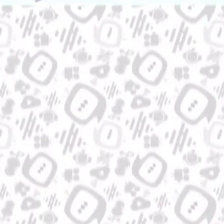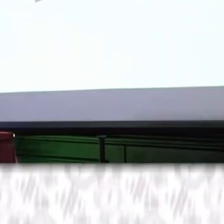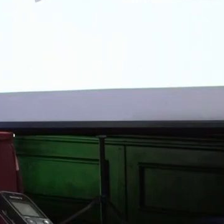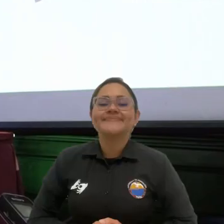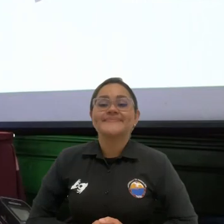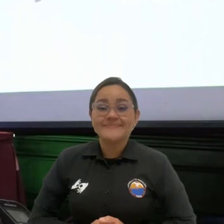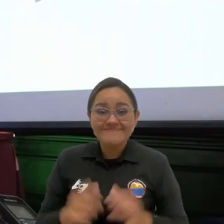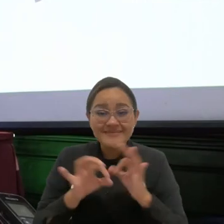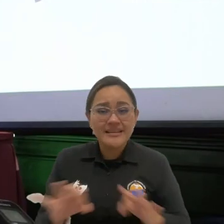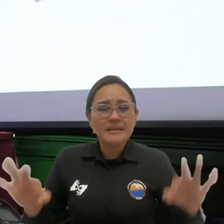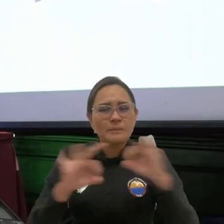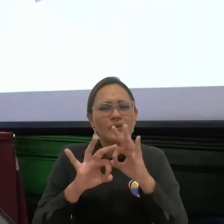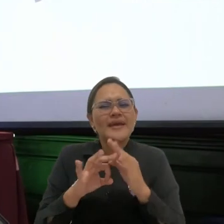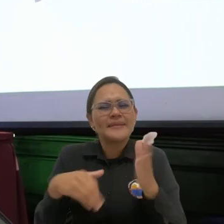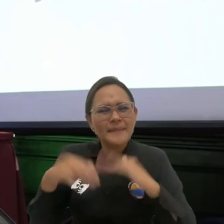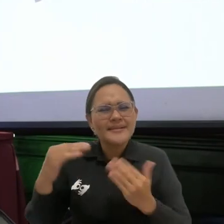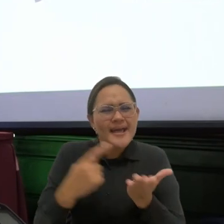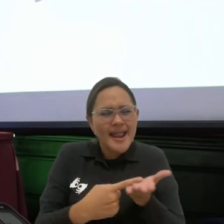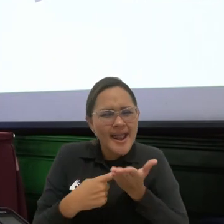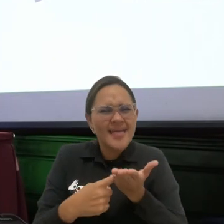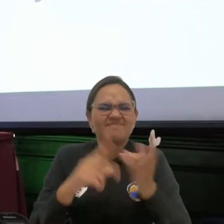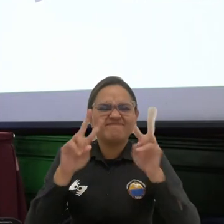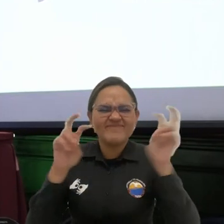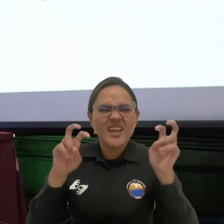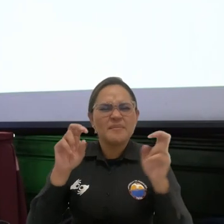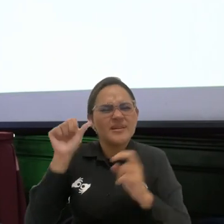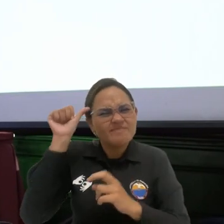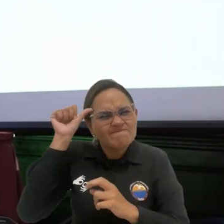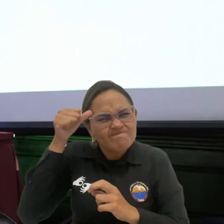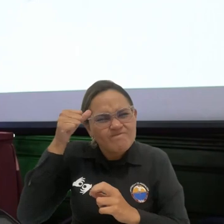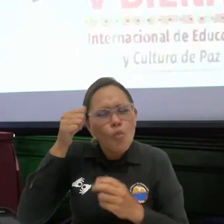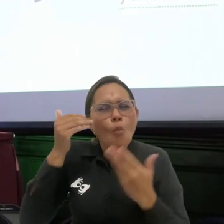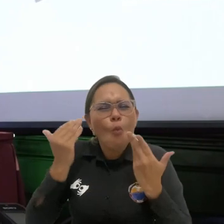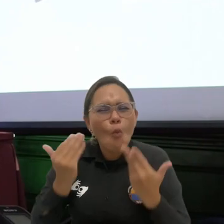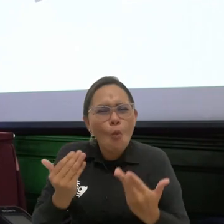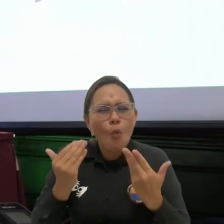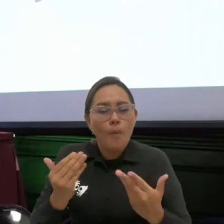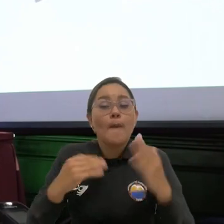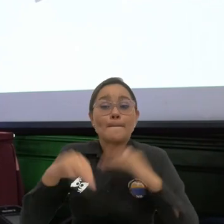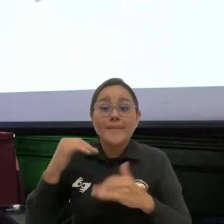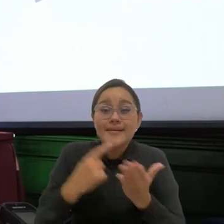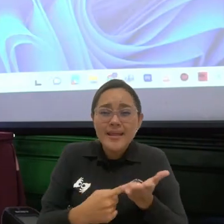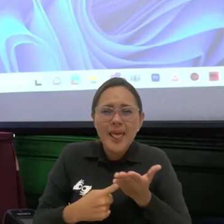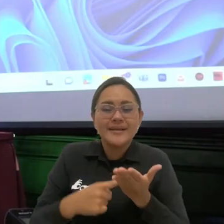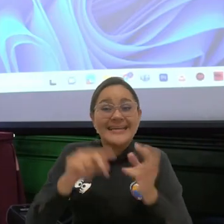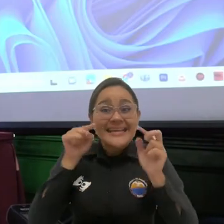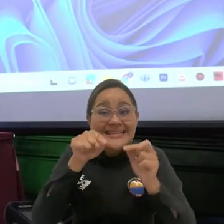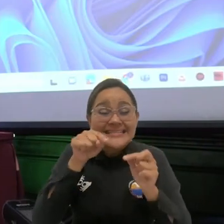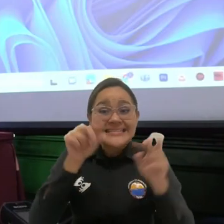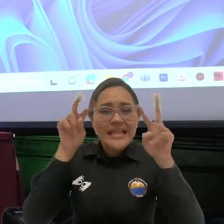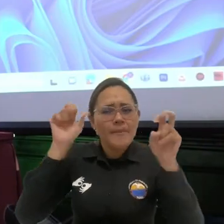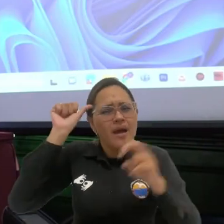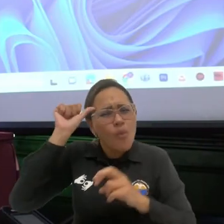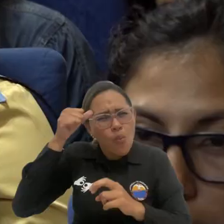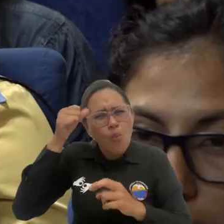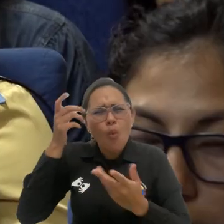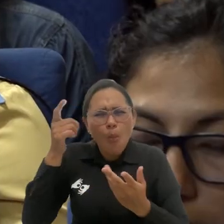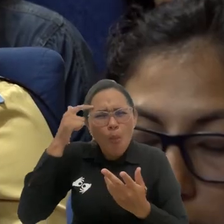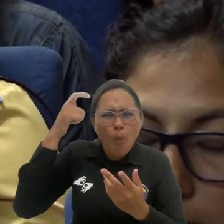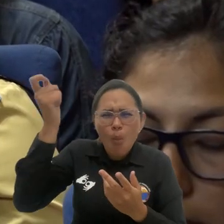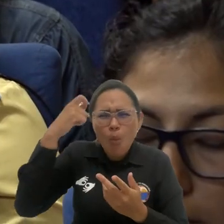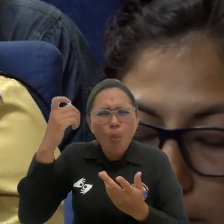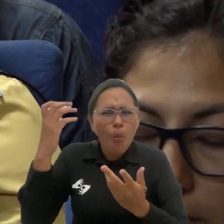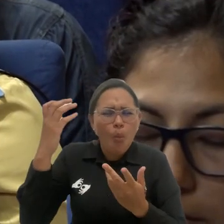La importancia de la memoria, la importancia de ejercer trabajos de memoria desde muy diferentes